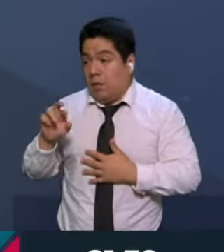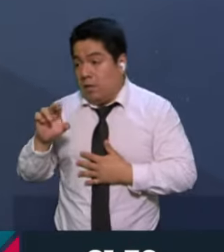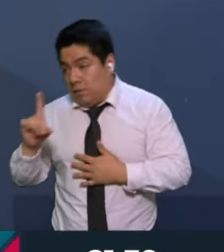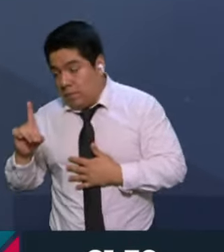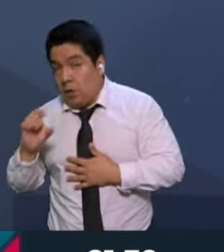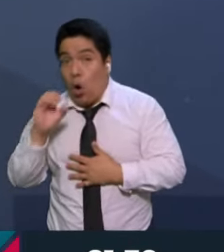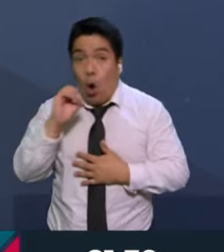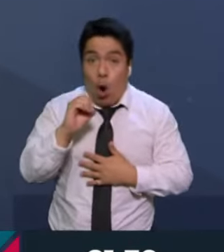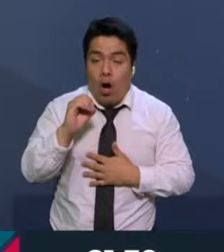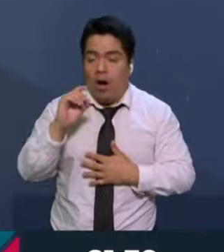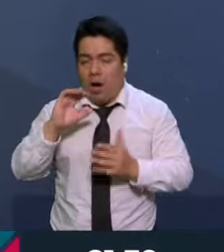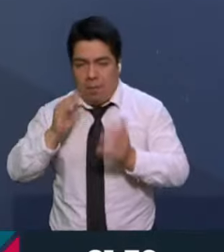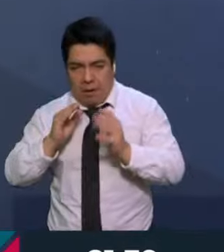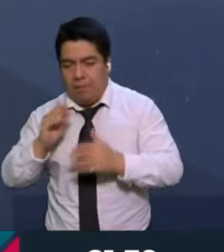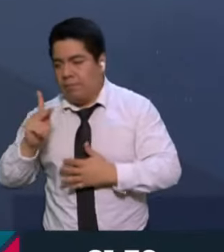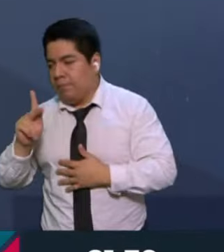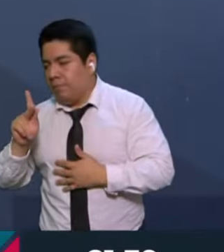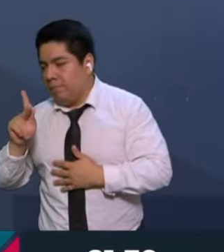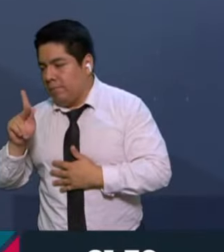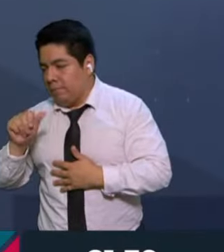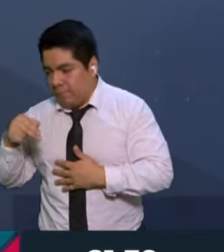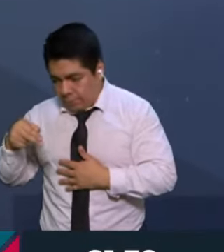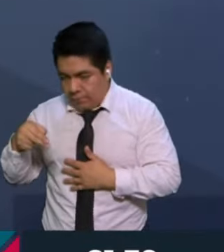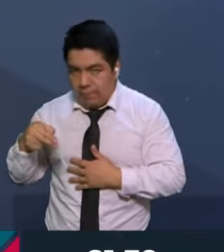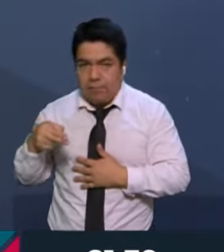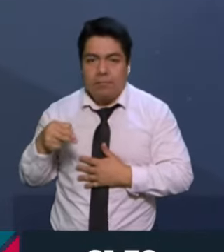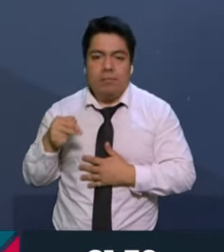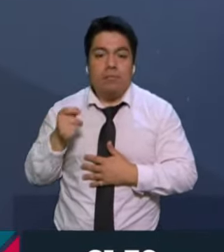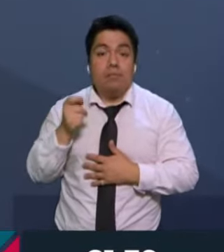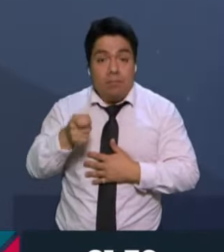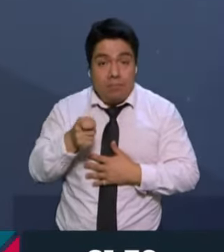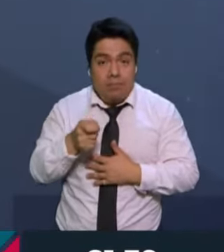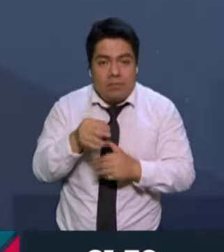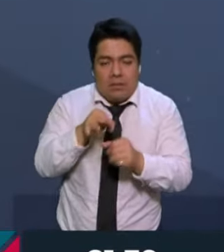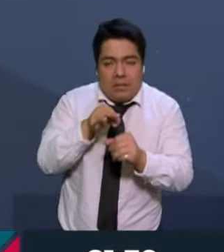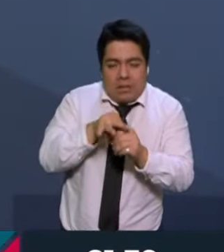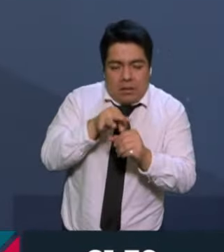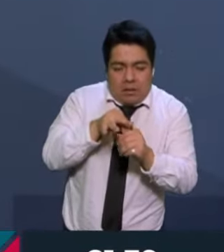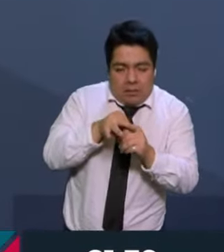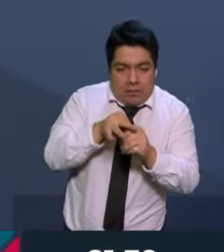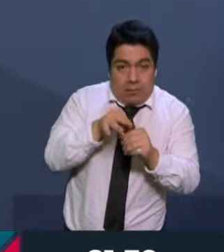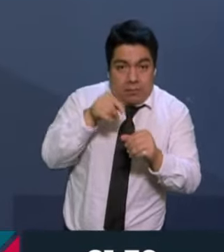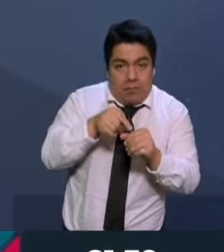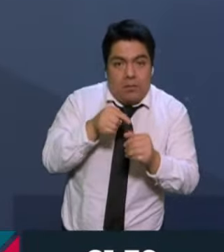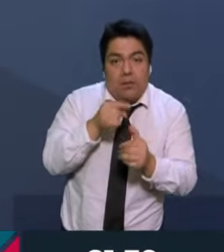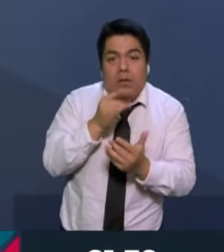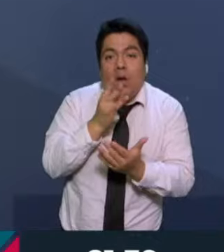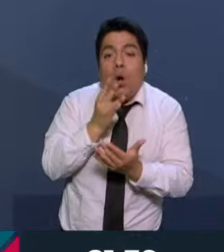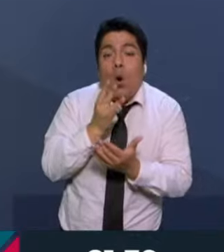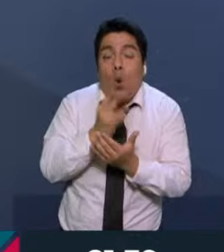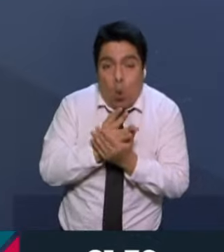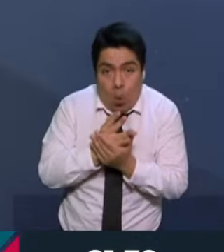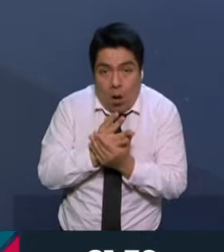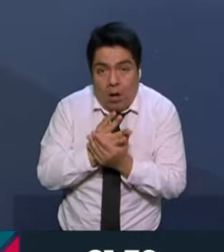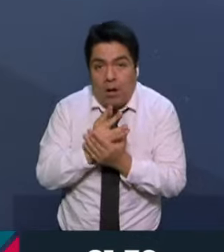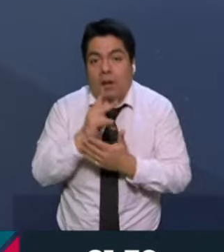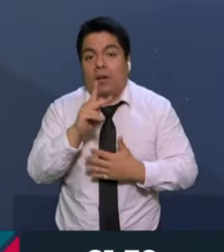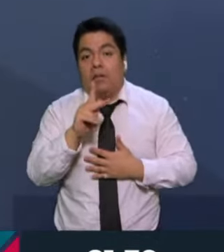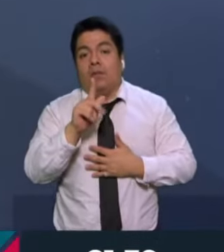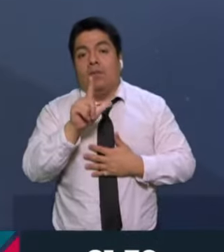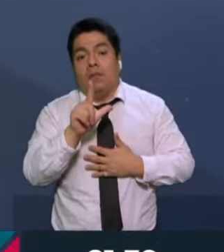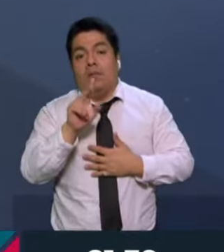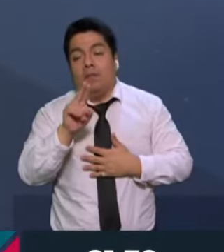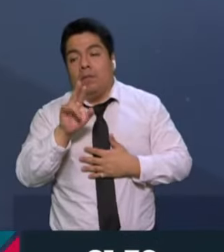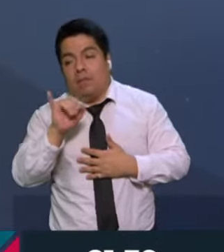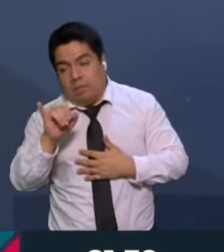o por el PAN, significaba entonces que el voto que estaba emitiendo solo podía generarle plurinominales